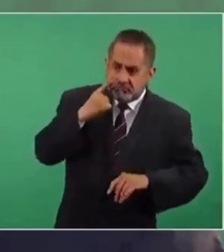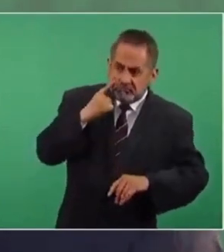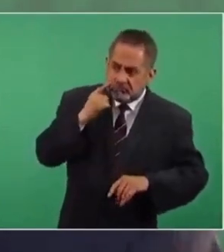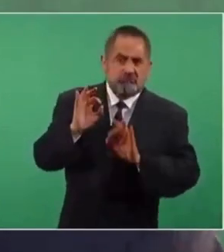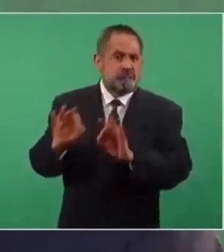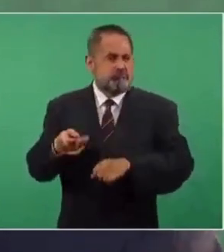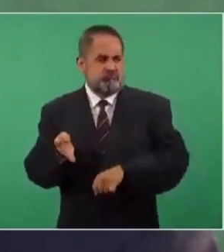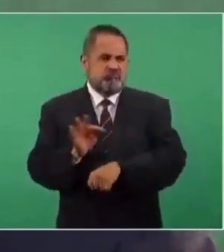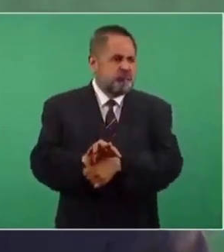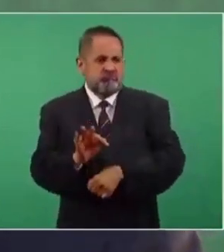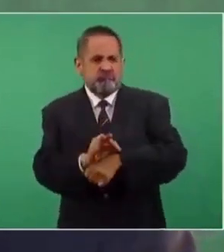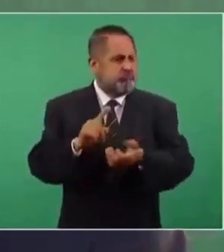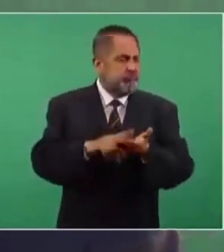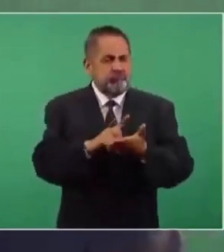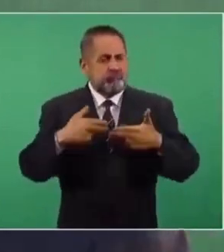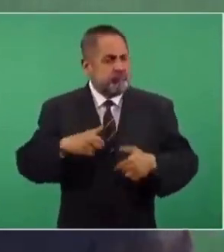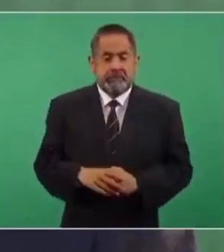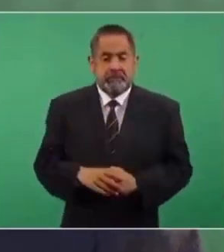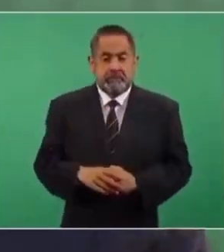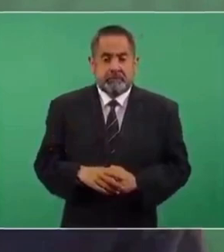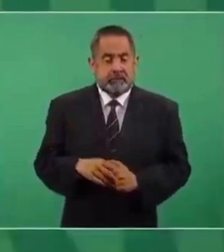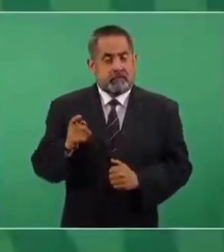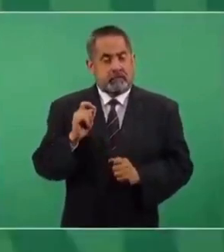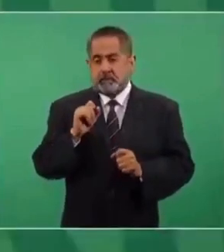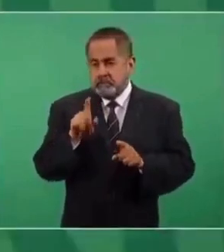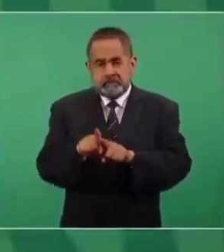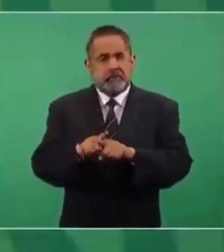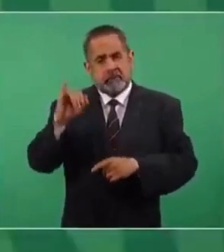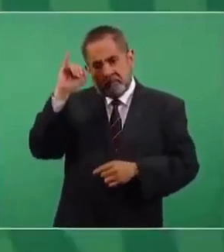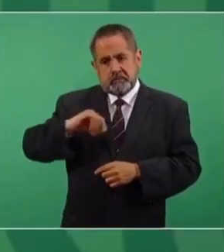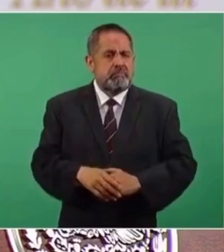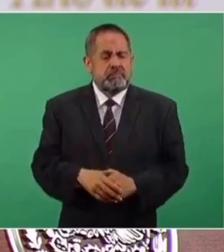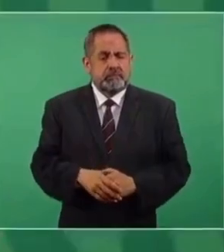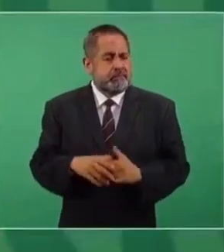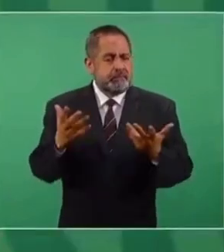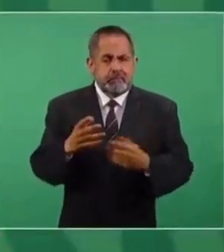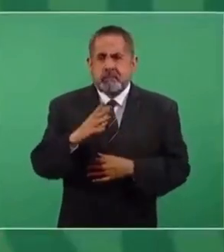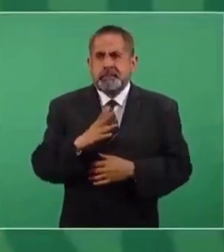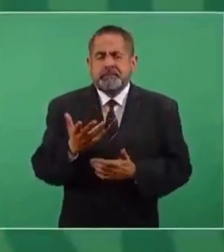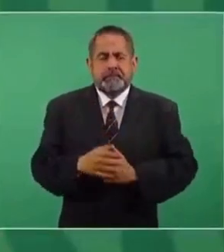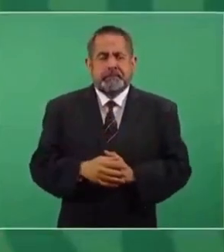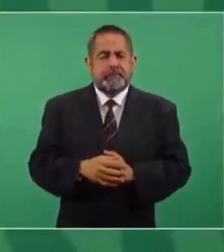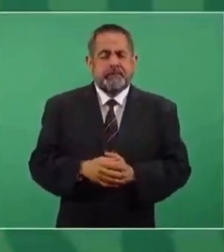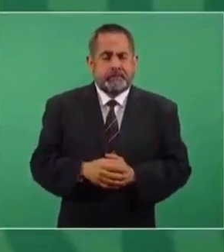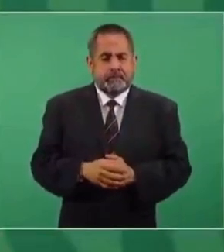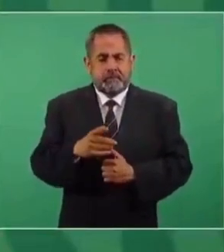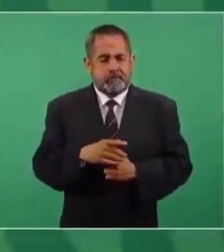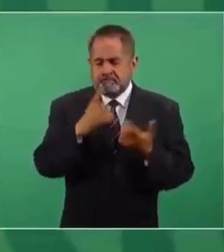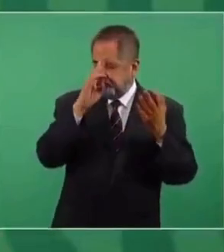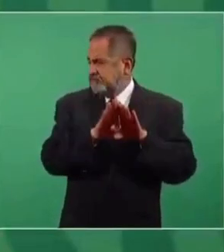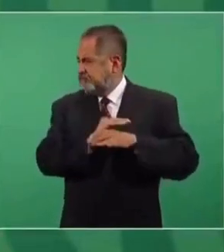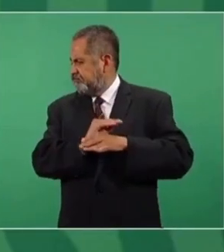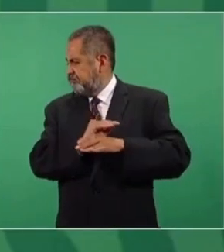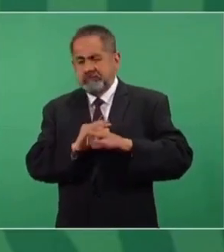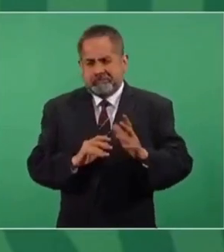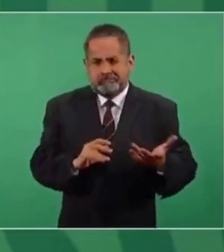por la defensa de los derechos de las mujeres. Pues lo mismo la jefa de gobierno. Entonces, no hay esa razón.